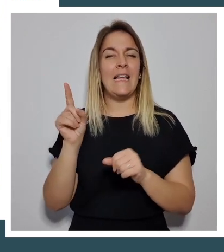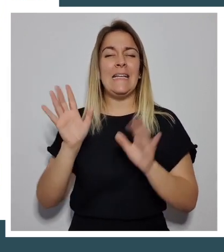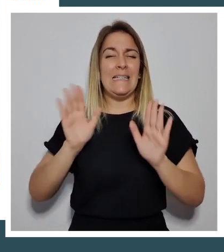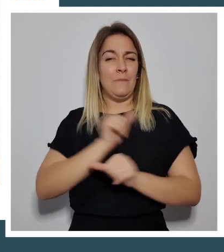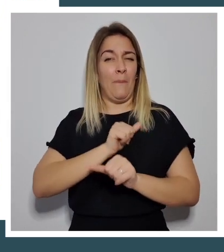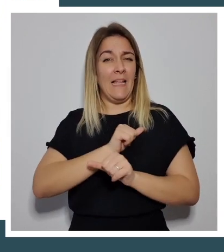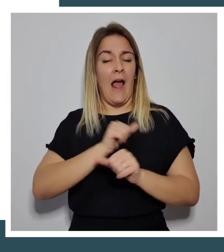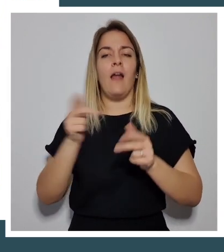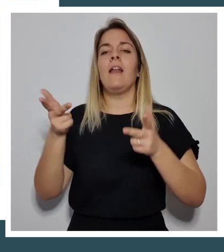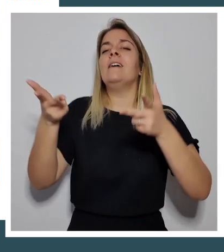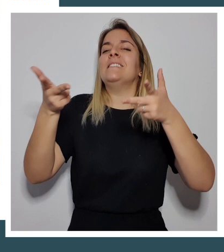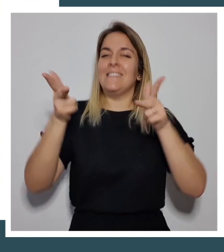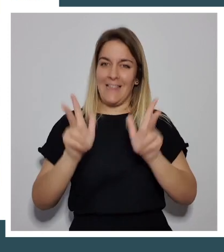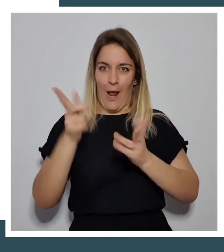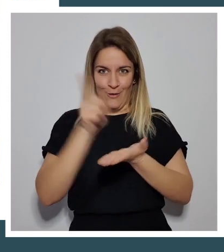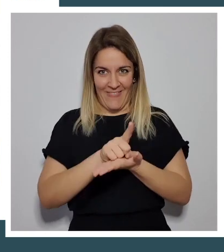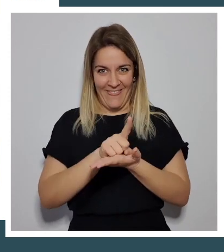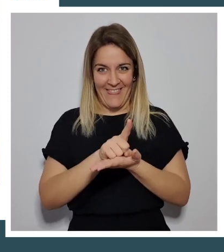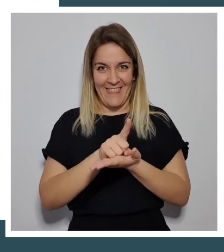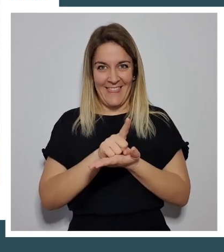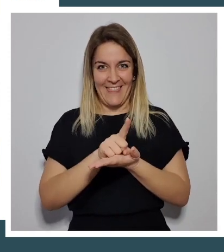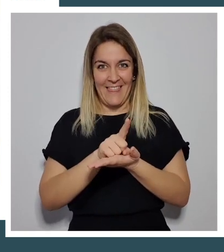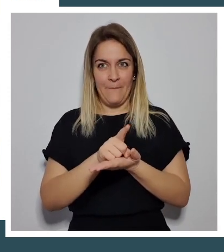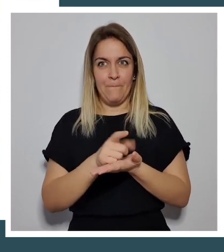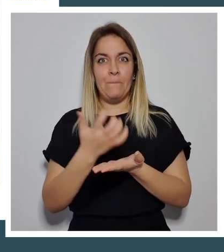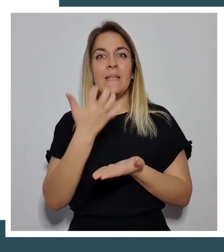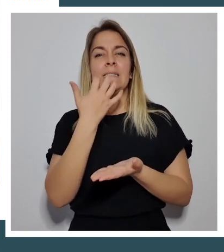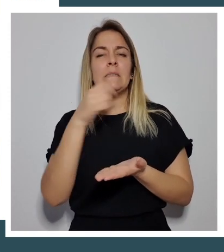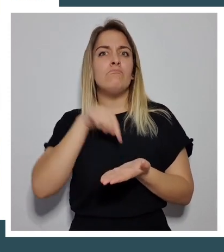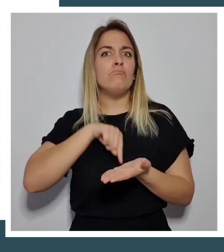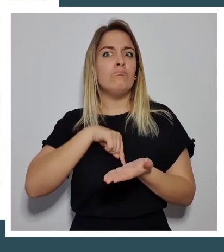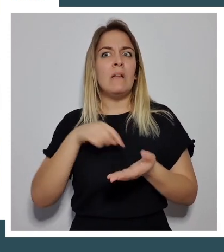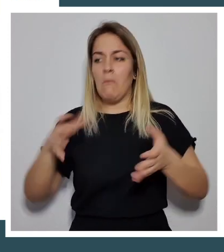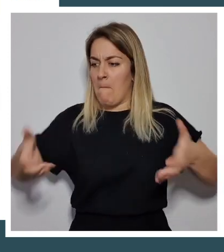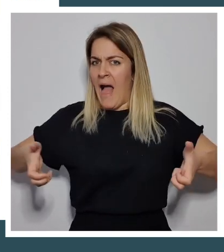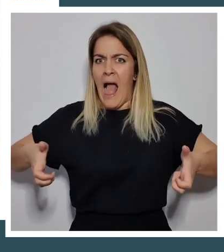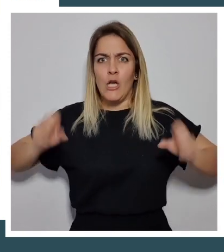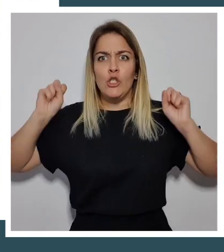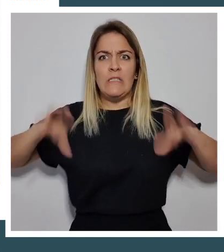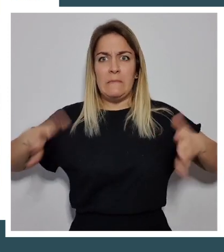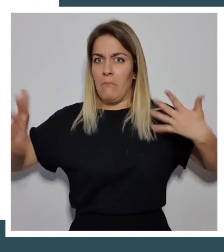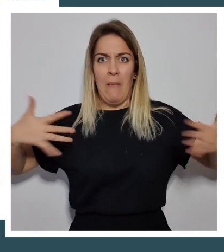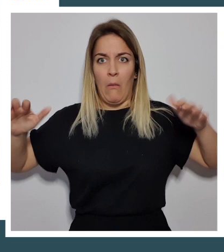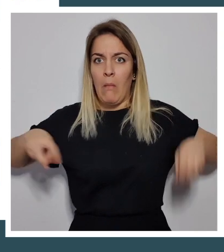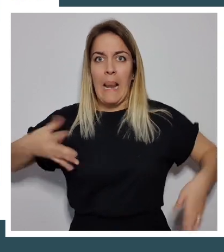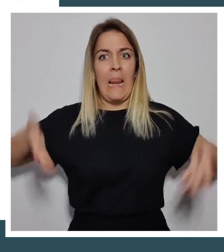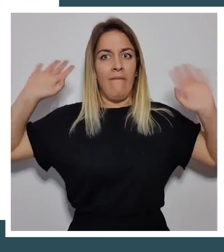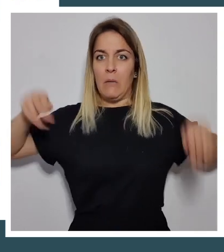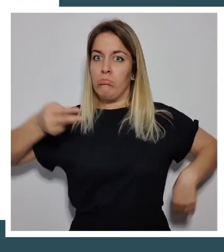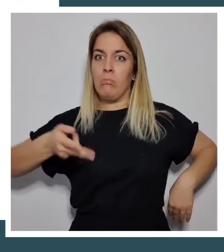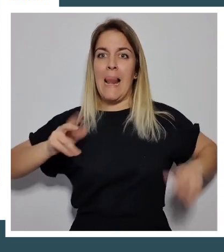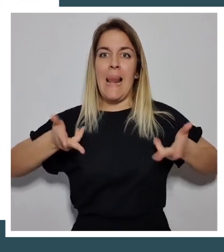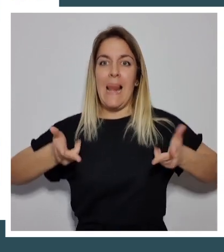equilibrio y volver a sentarnos. Como digo, si podemos hacerlo en principio sin ningún apoyo, lo realizamos en apoyo. Si tenemos